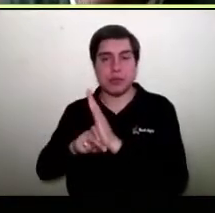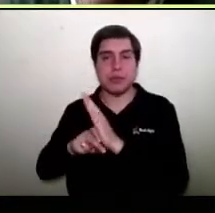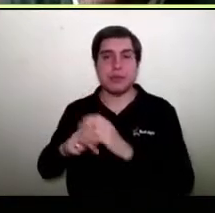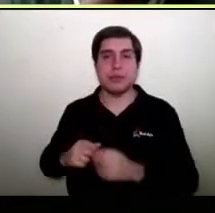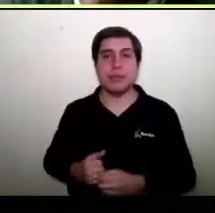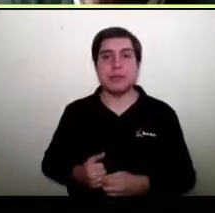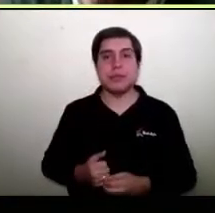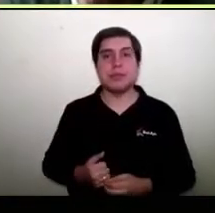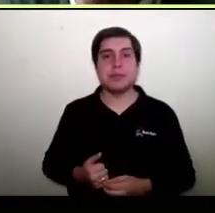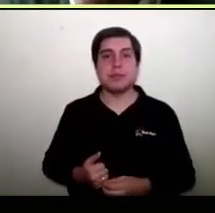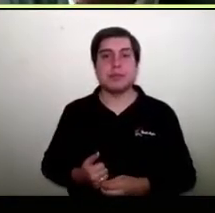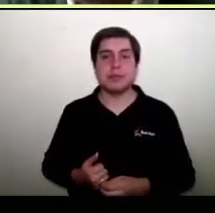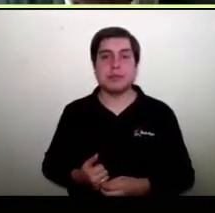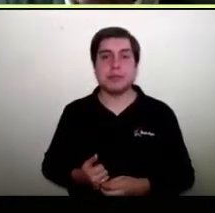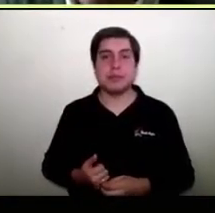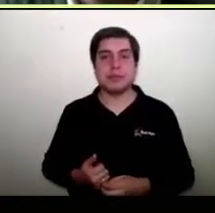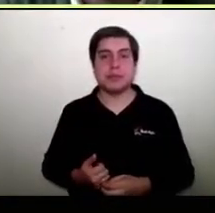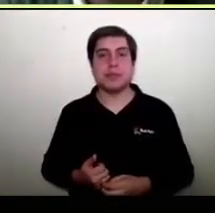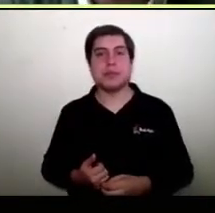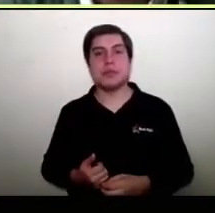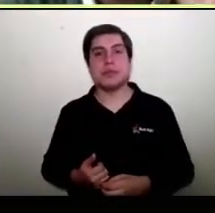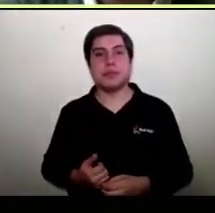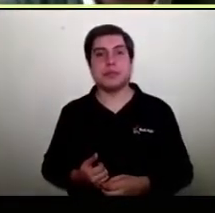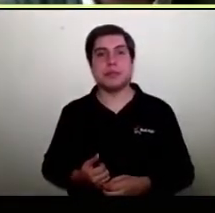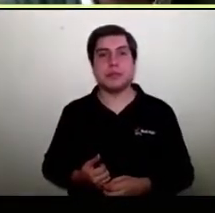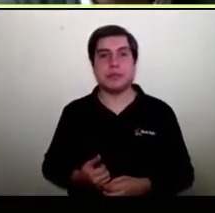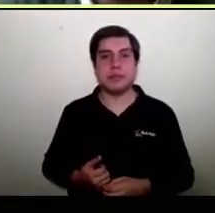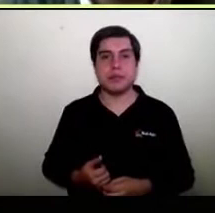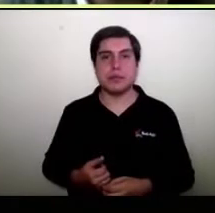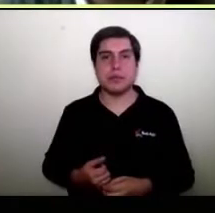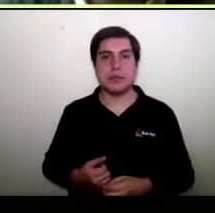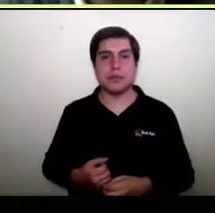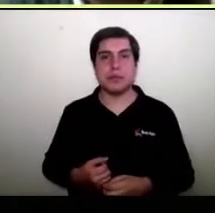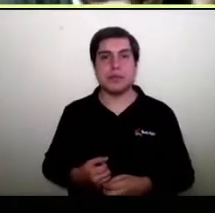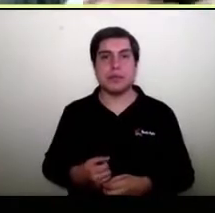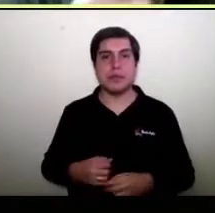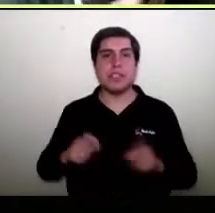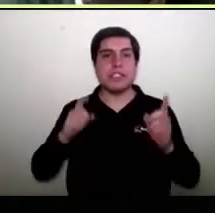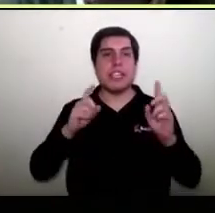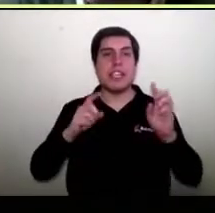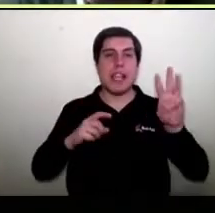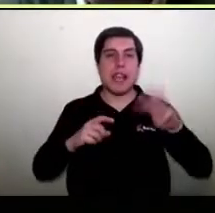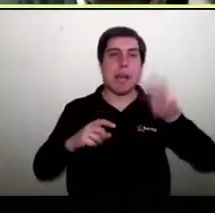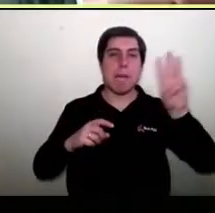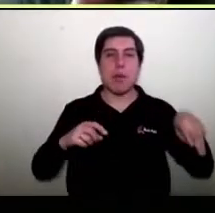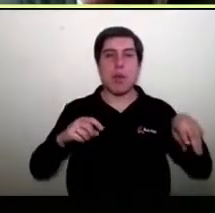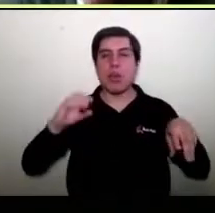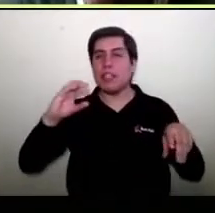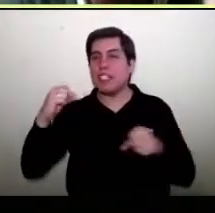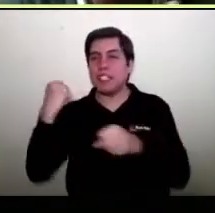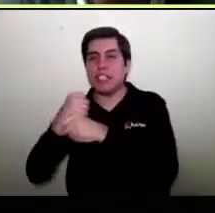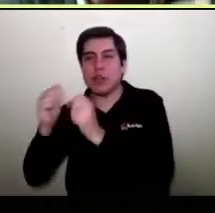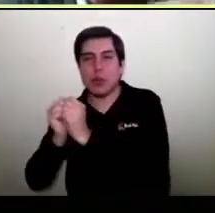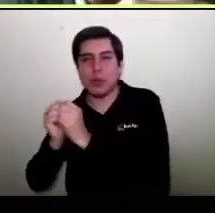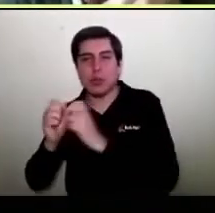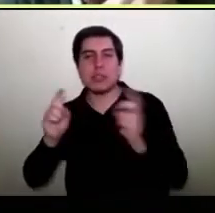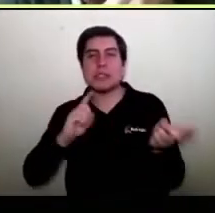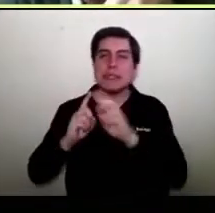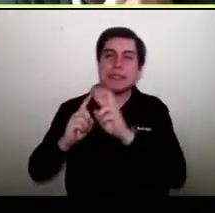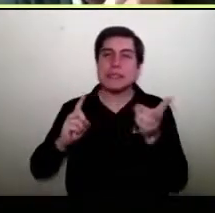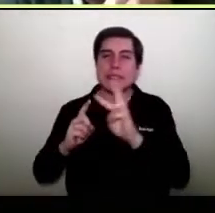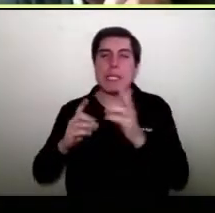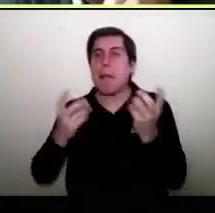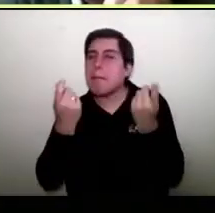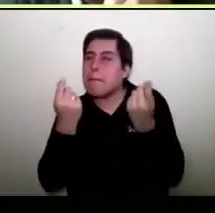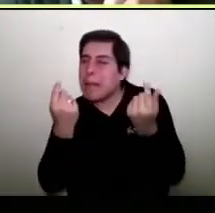independiente o en forma de proyectos conjuntos. Es decir, dos malls y co-working, que son parecidos, pero no son lo mismo. Y tenemos